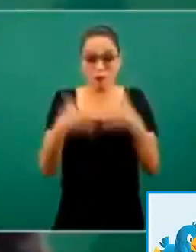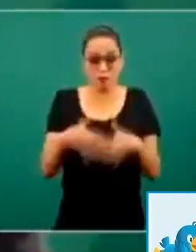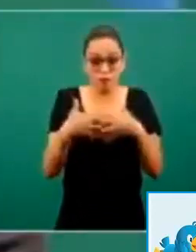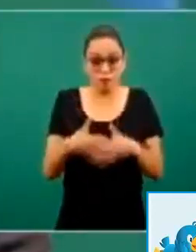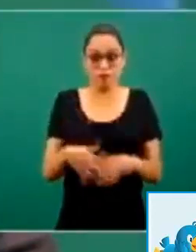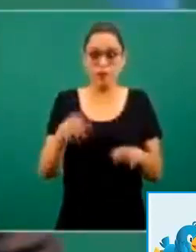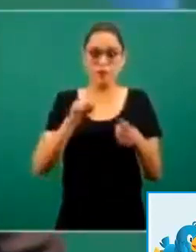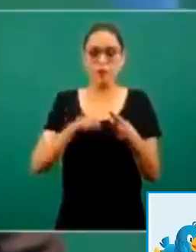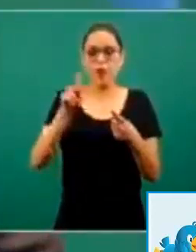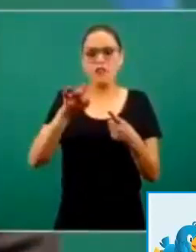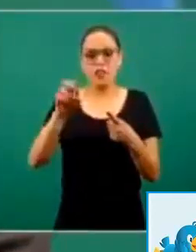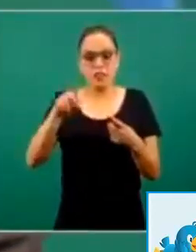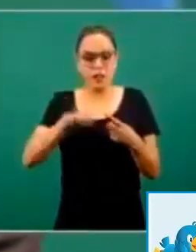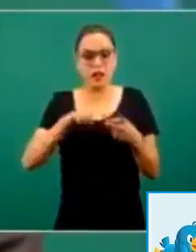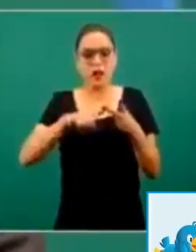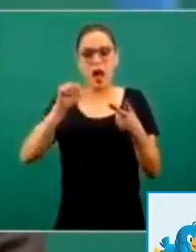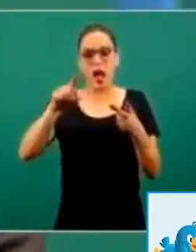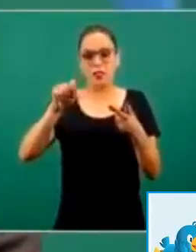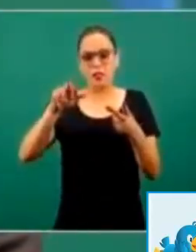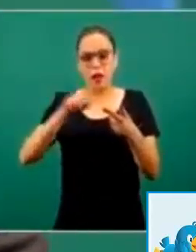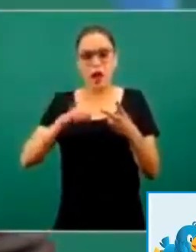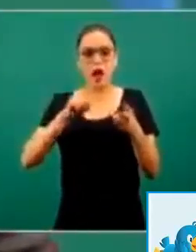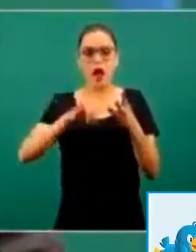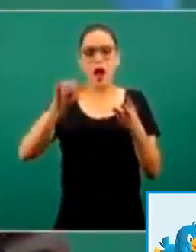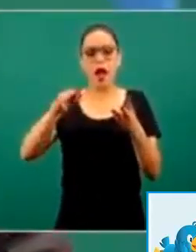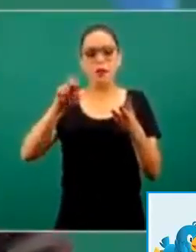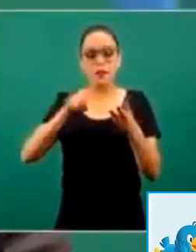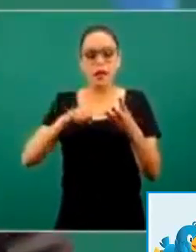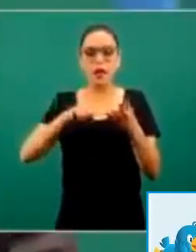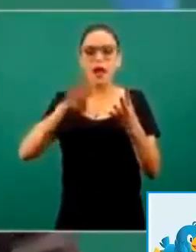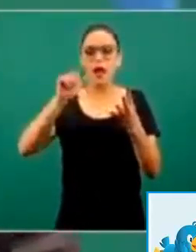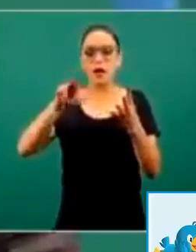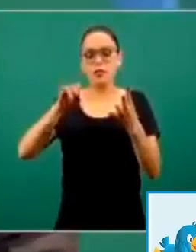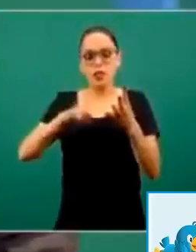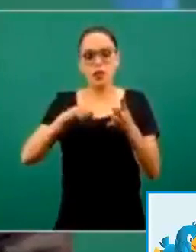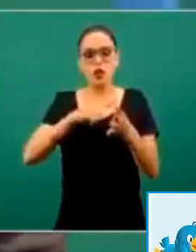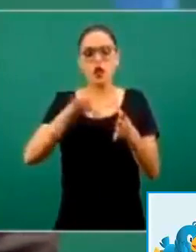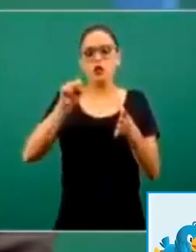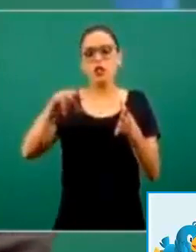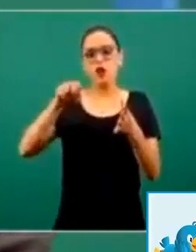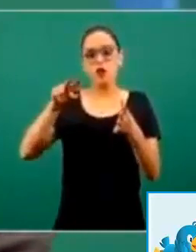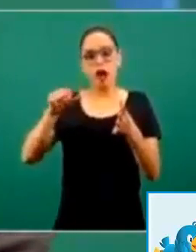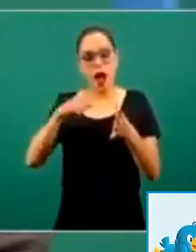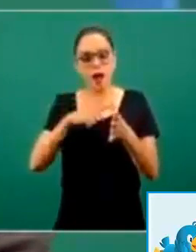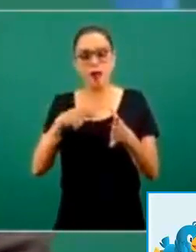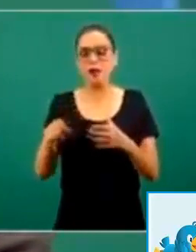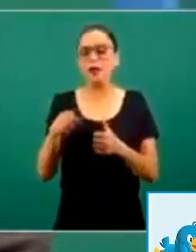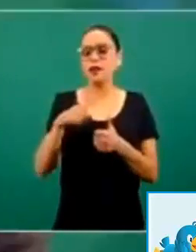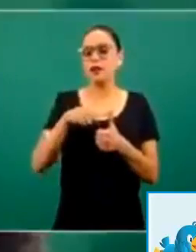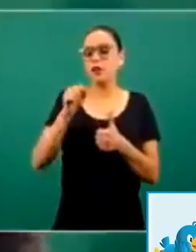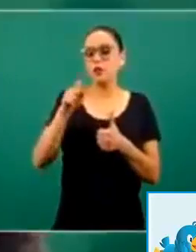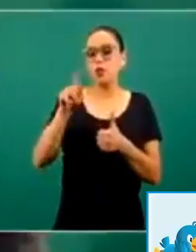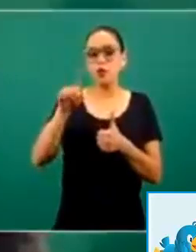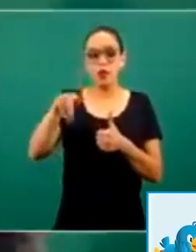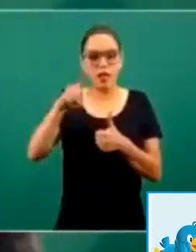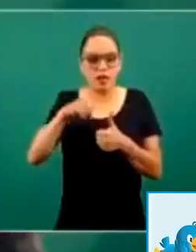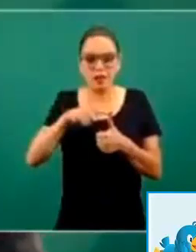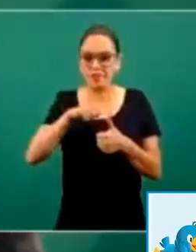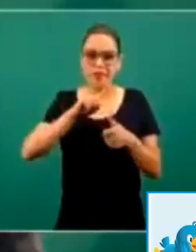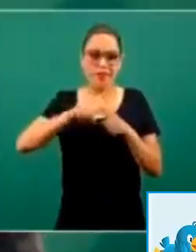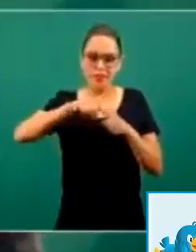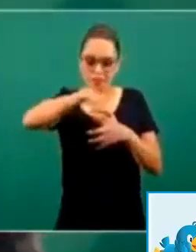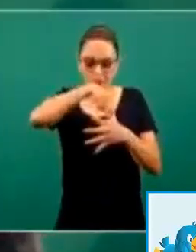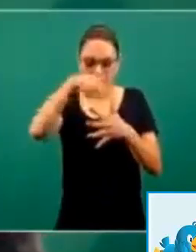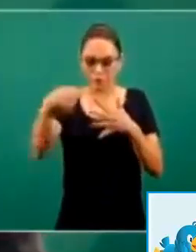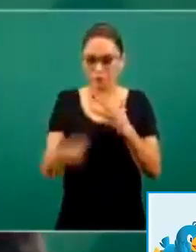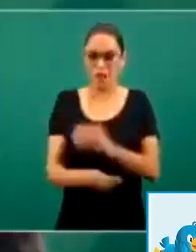PCR. Estaré trabajando desde casa, pendiente de la estrategia de vacunación. El subsecretario de Prevención y Promoción